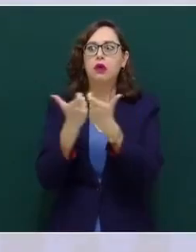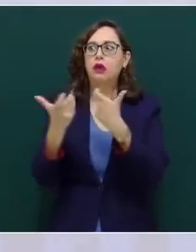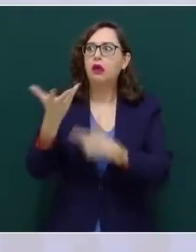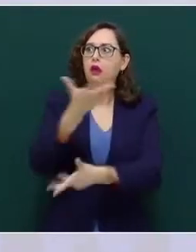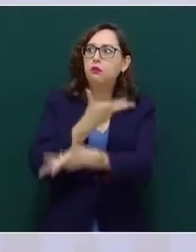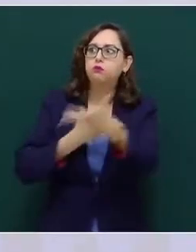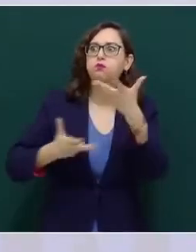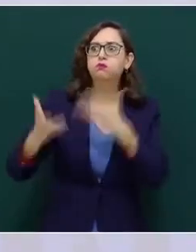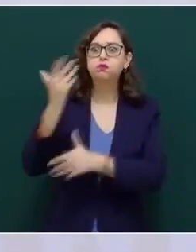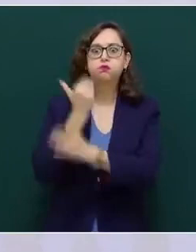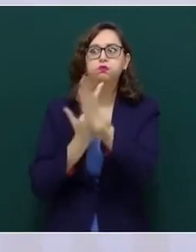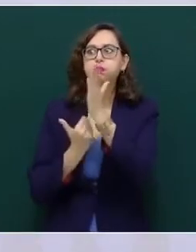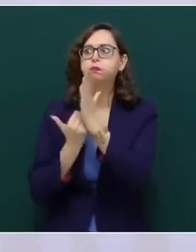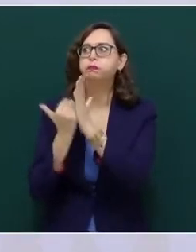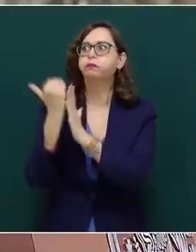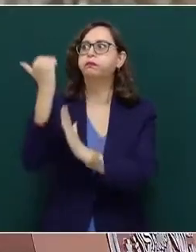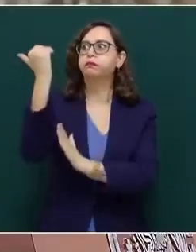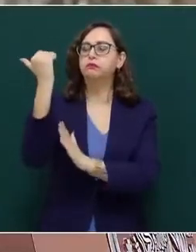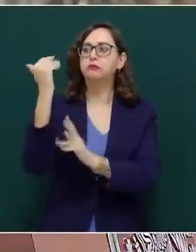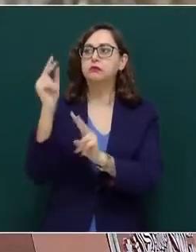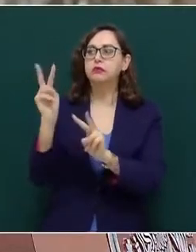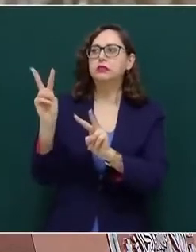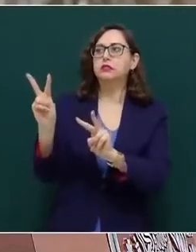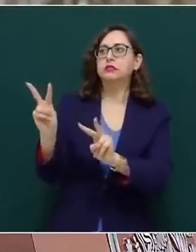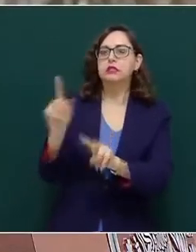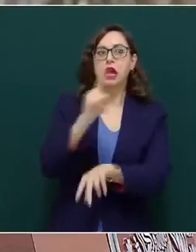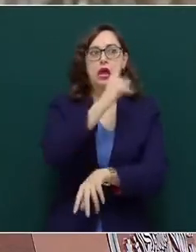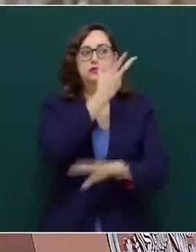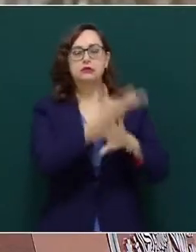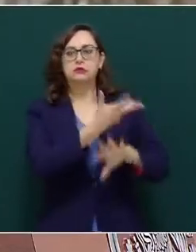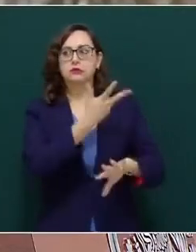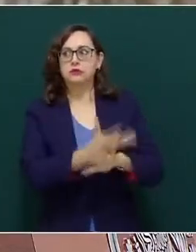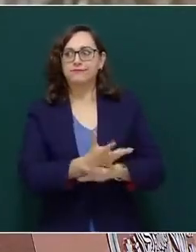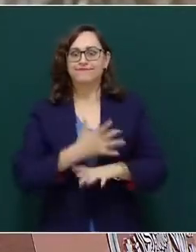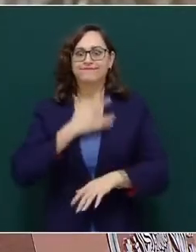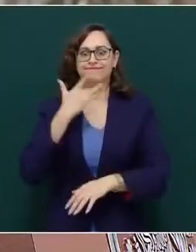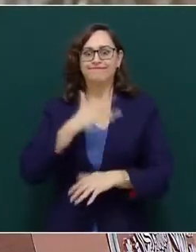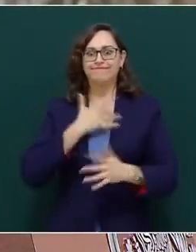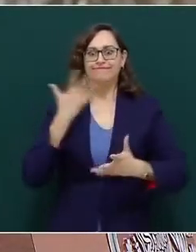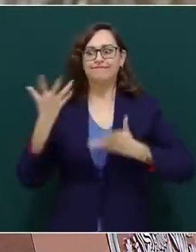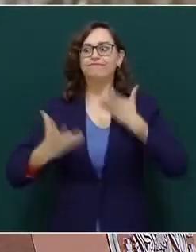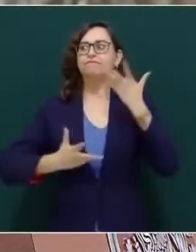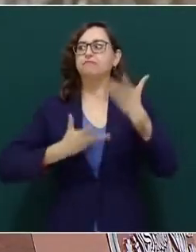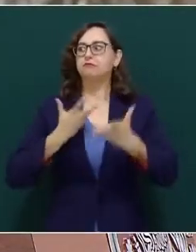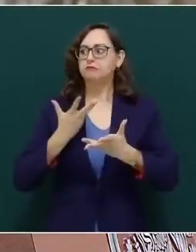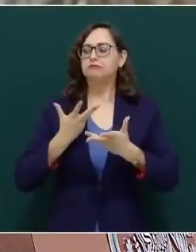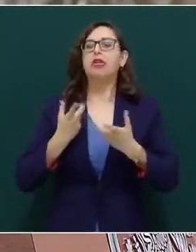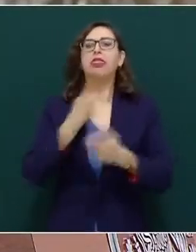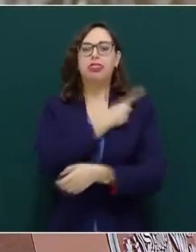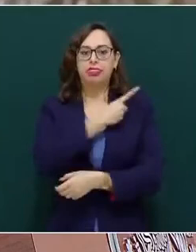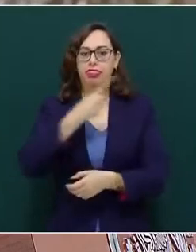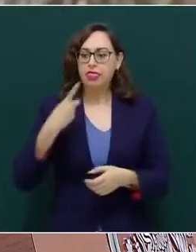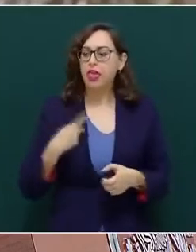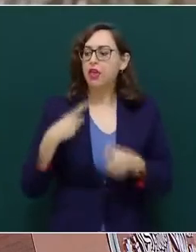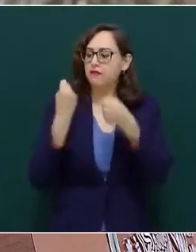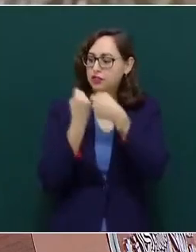debemos de ser vistos como aliados y no como vecinos distantes.